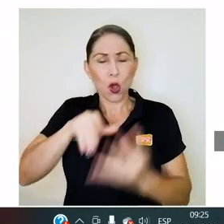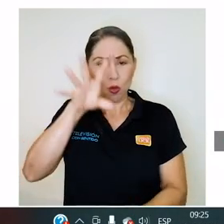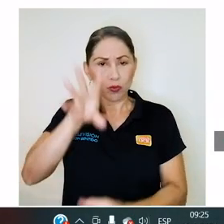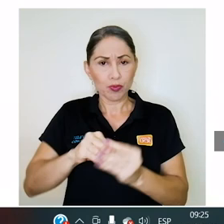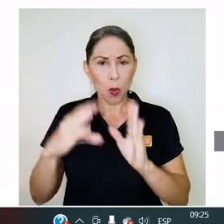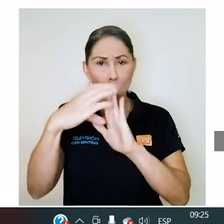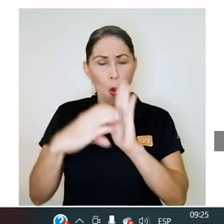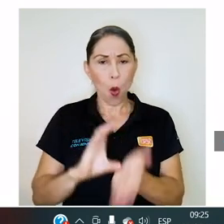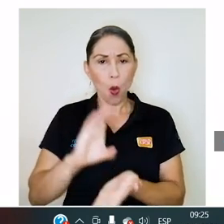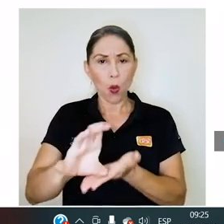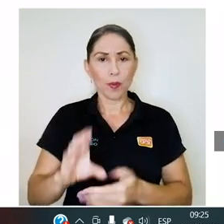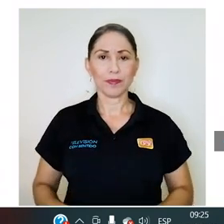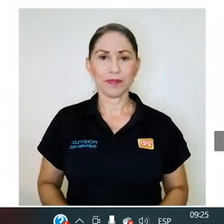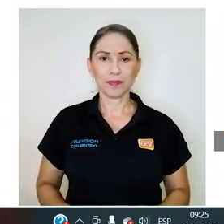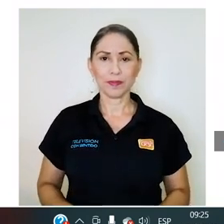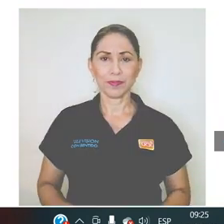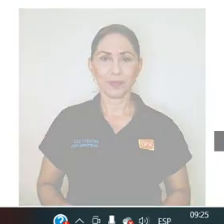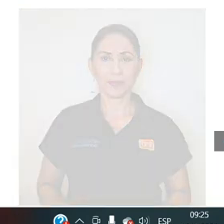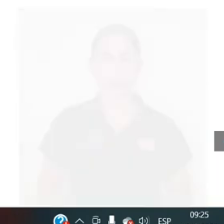los módulos.